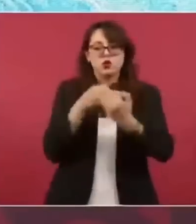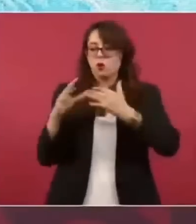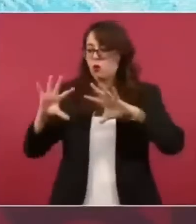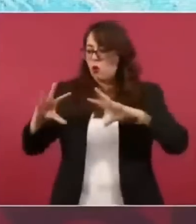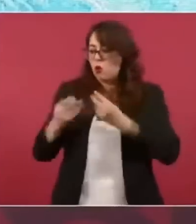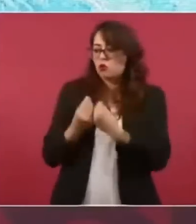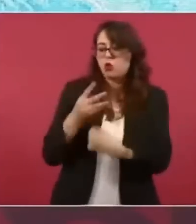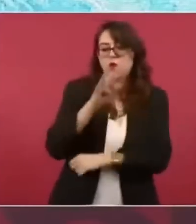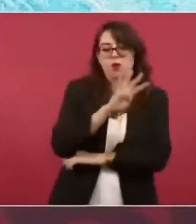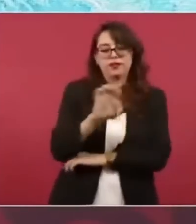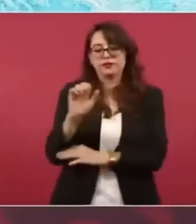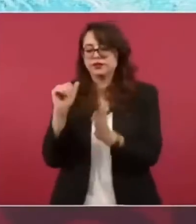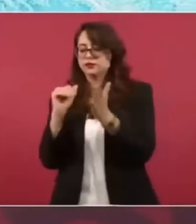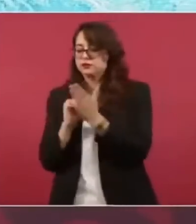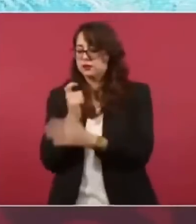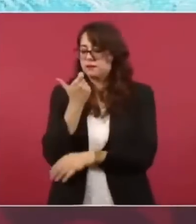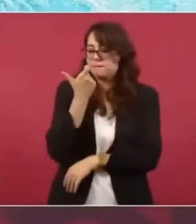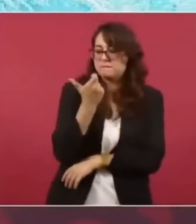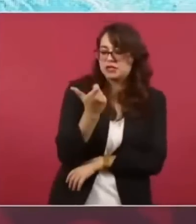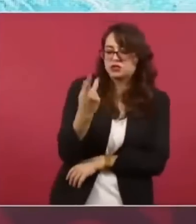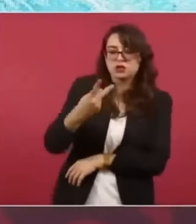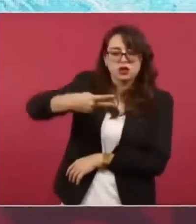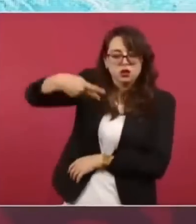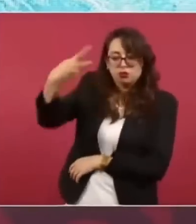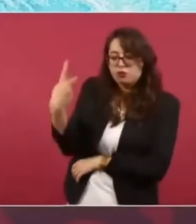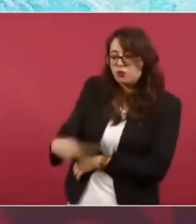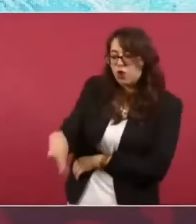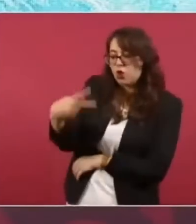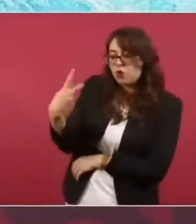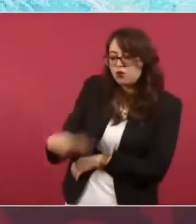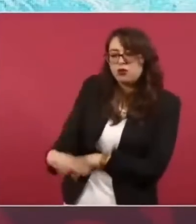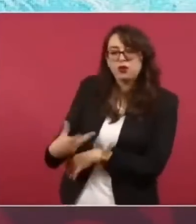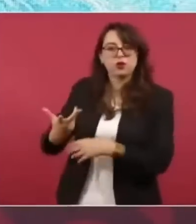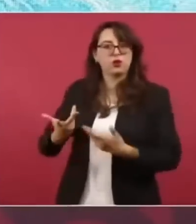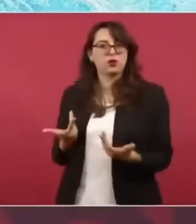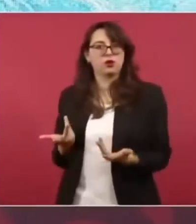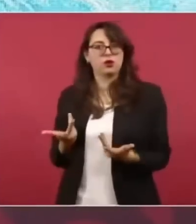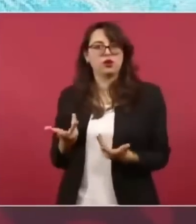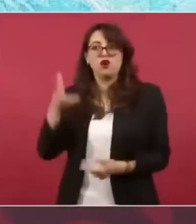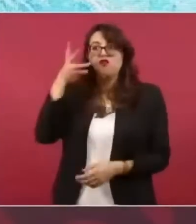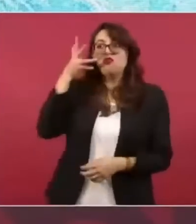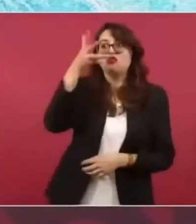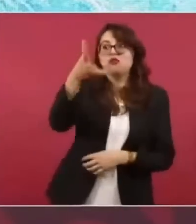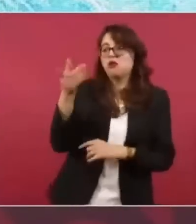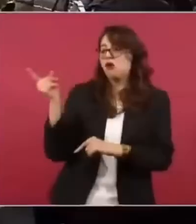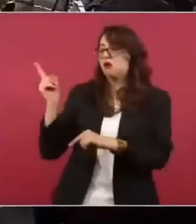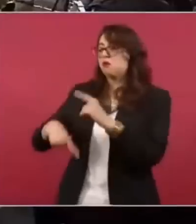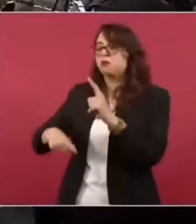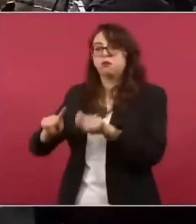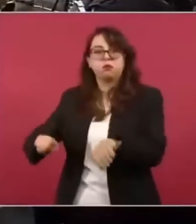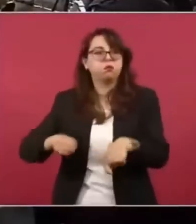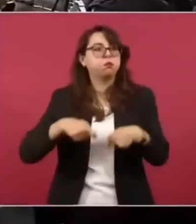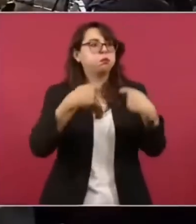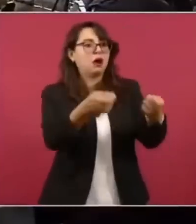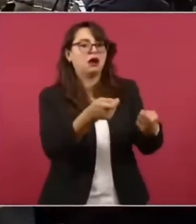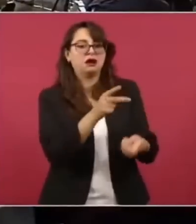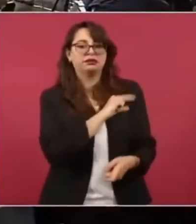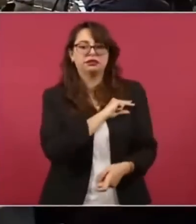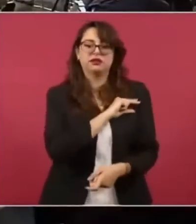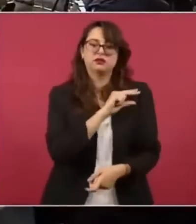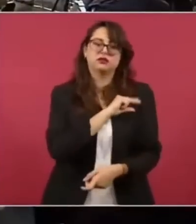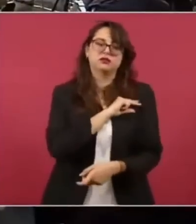no se entreguen ahí les dejo de tarea que investiguen